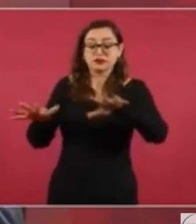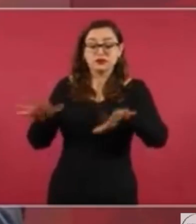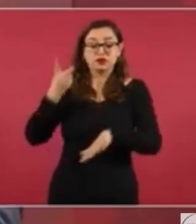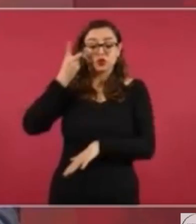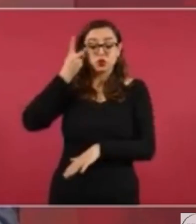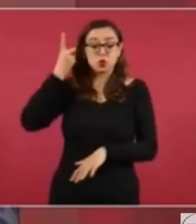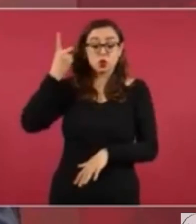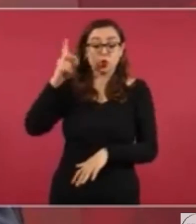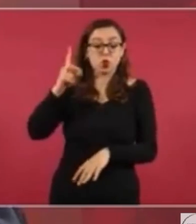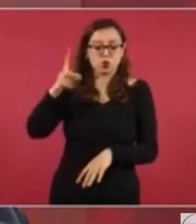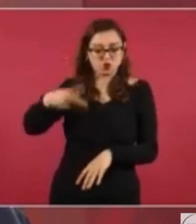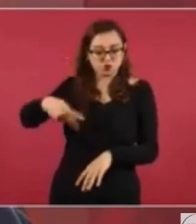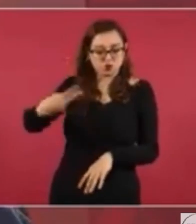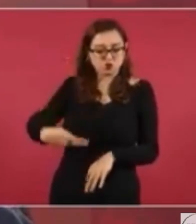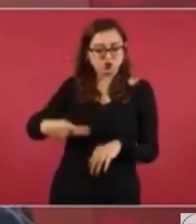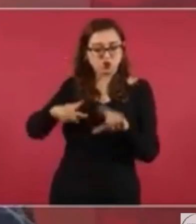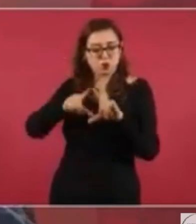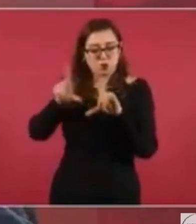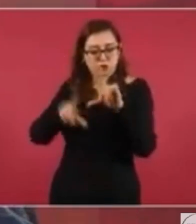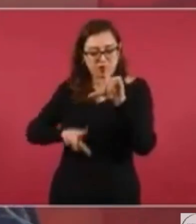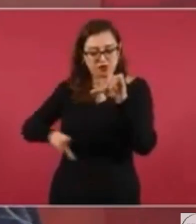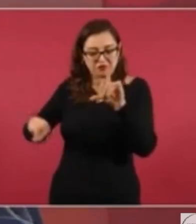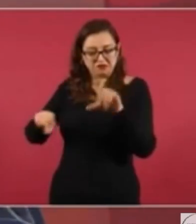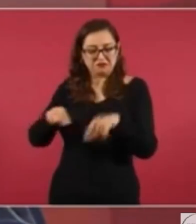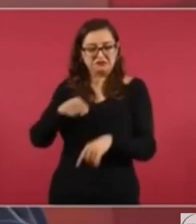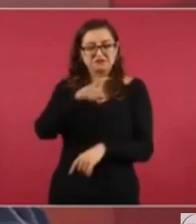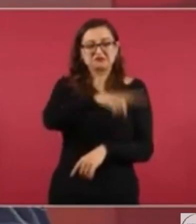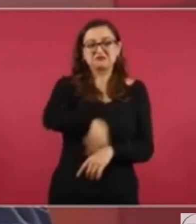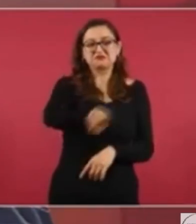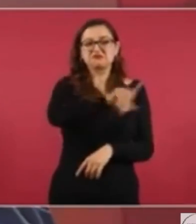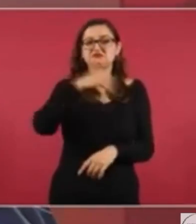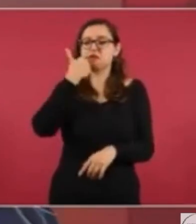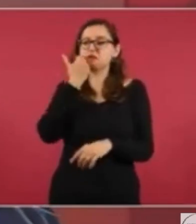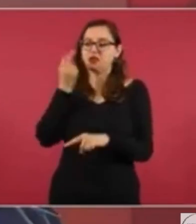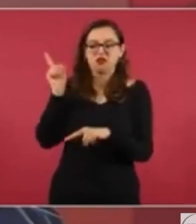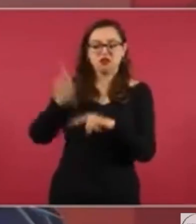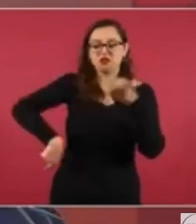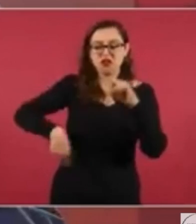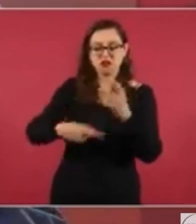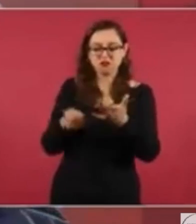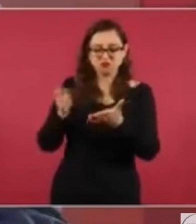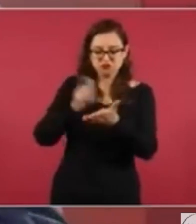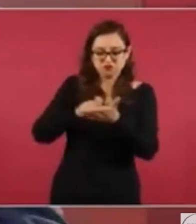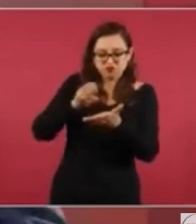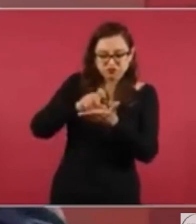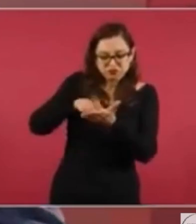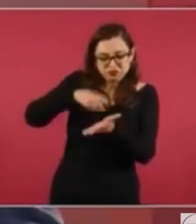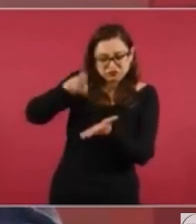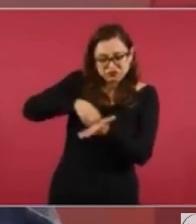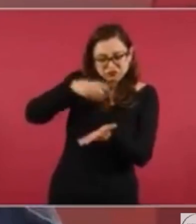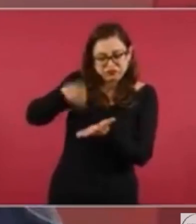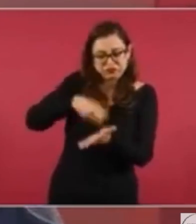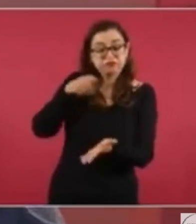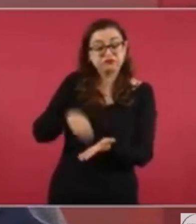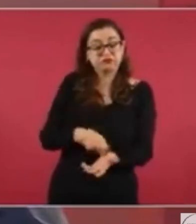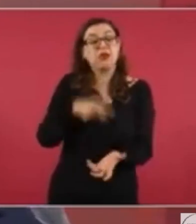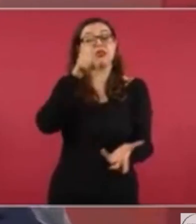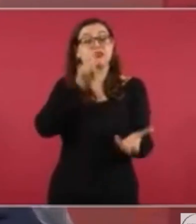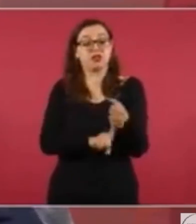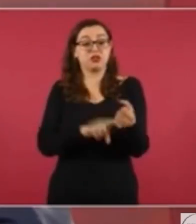Se aprobó incluso en comisiones la reforma